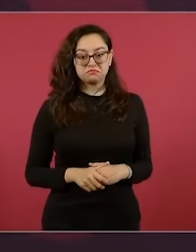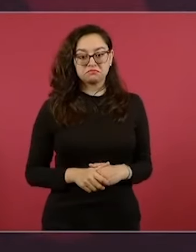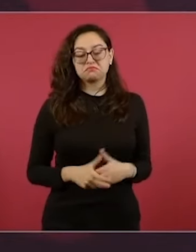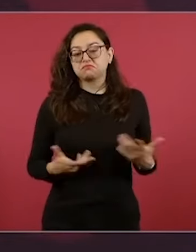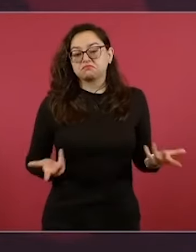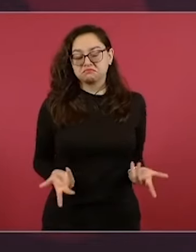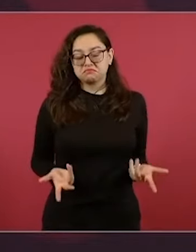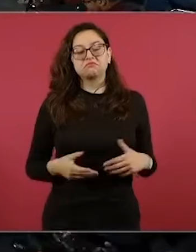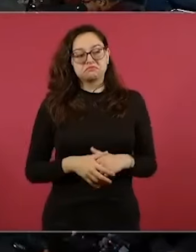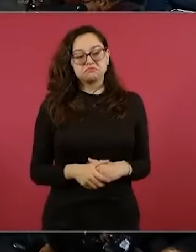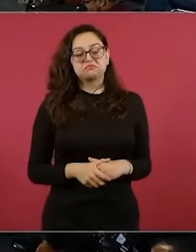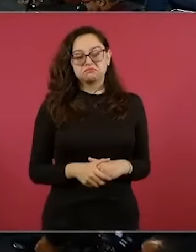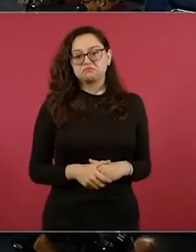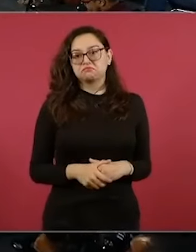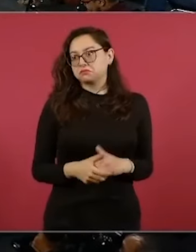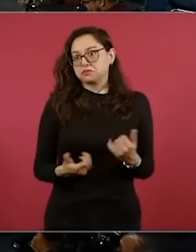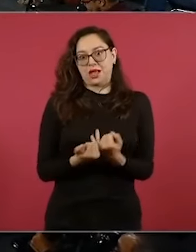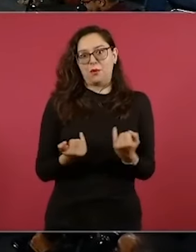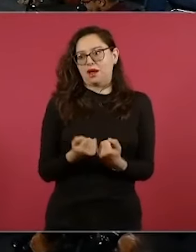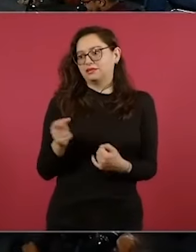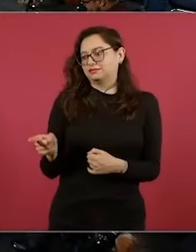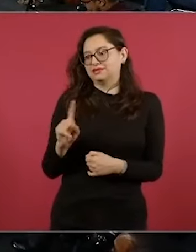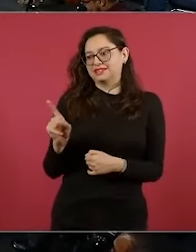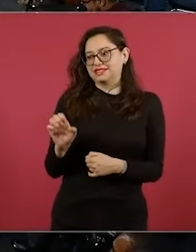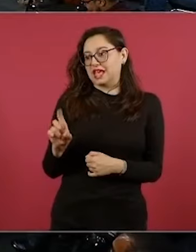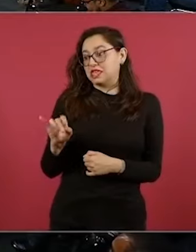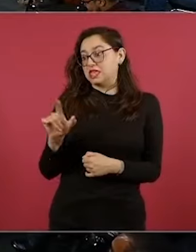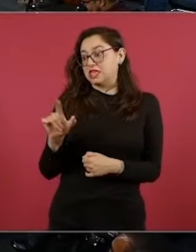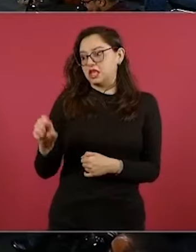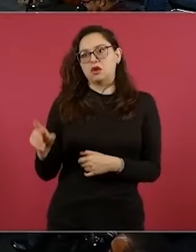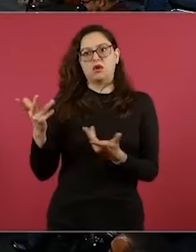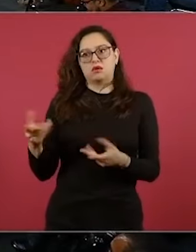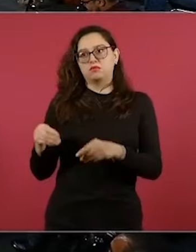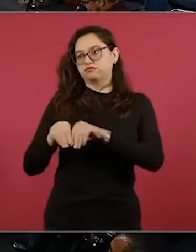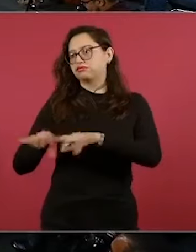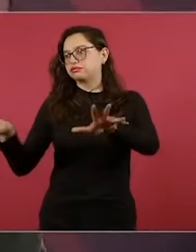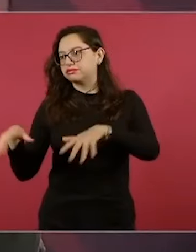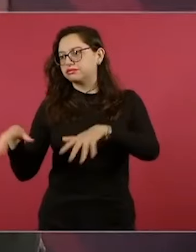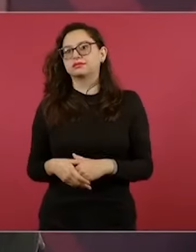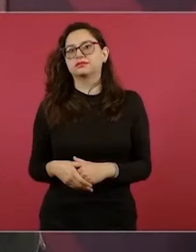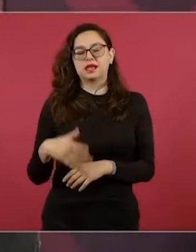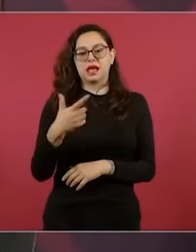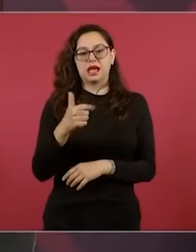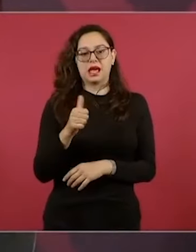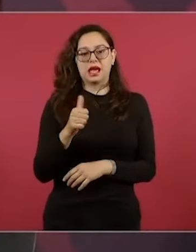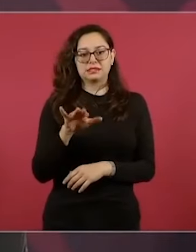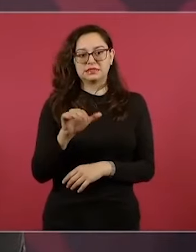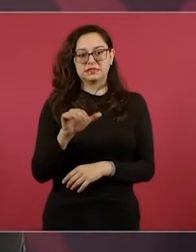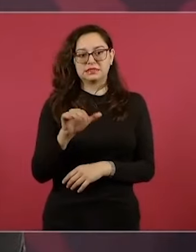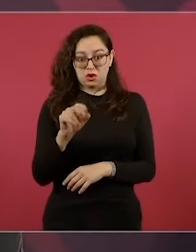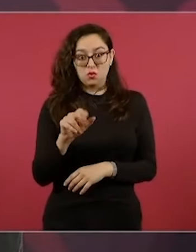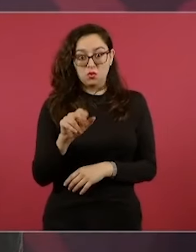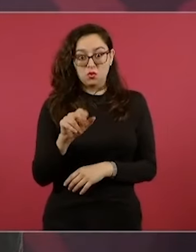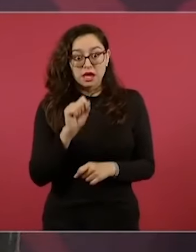Cedillo, como el tema de García Luna, que seguramente